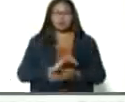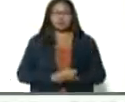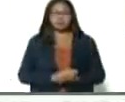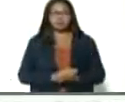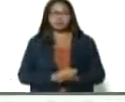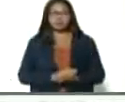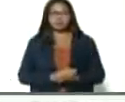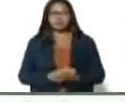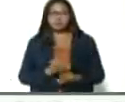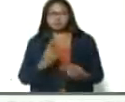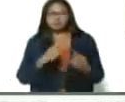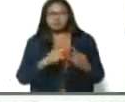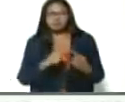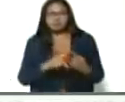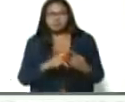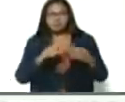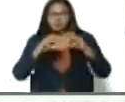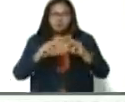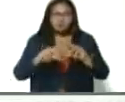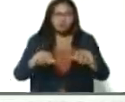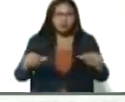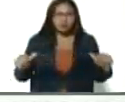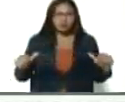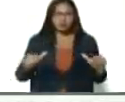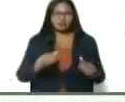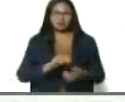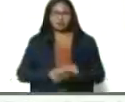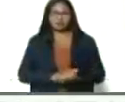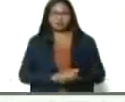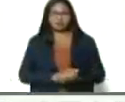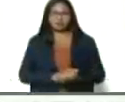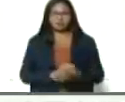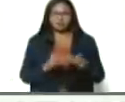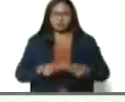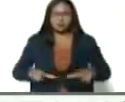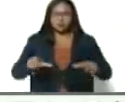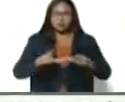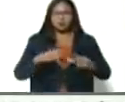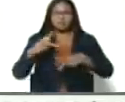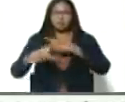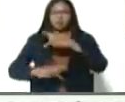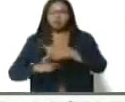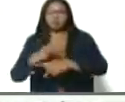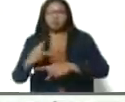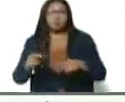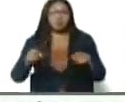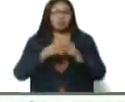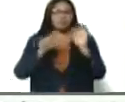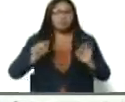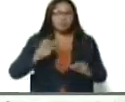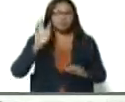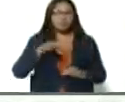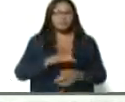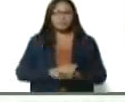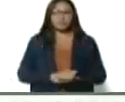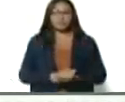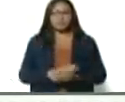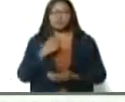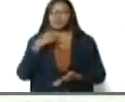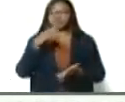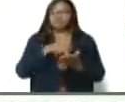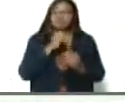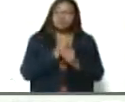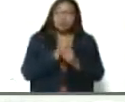vértice es la tierra y los espacios productivos. Aquí hicieron un trabajo